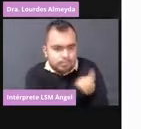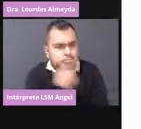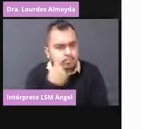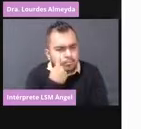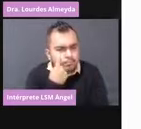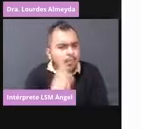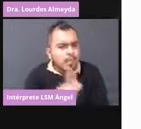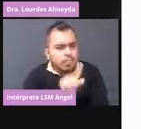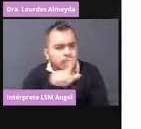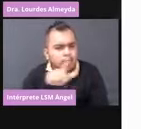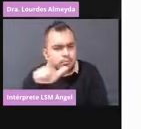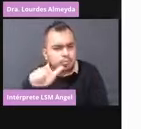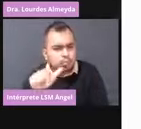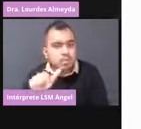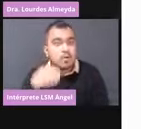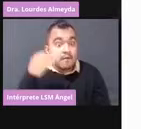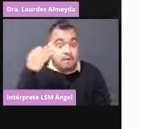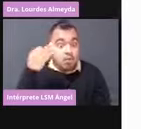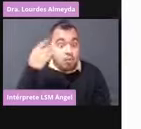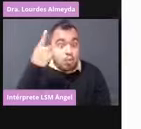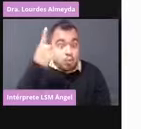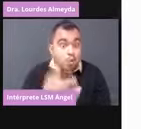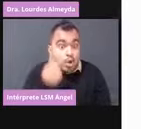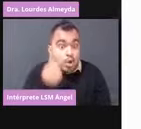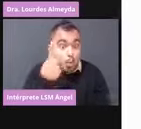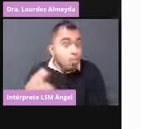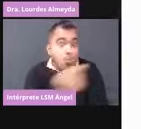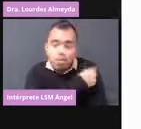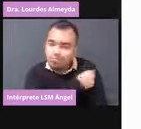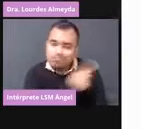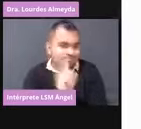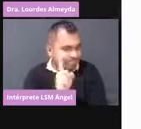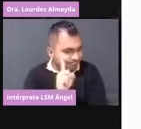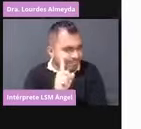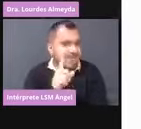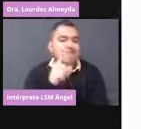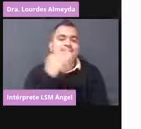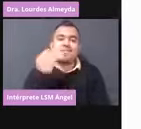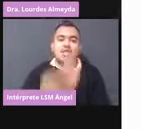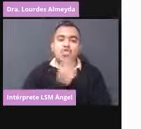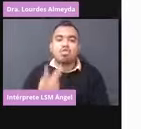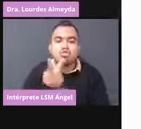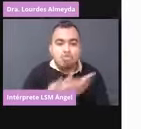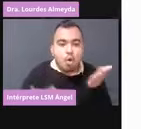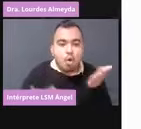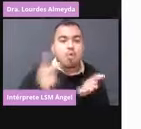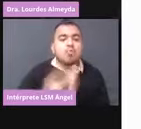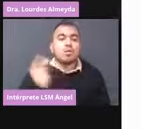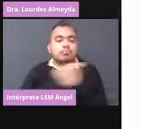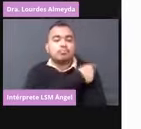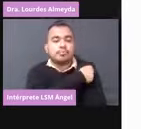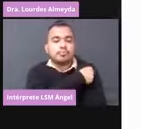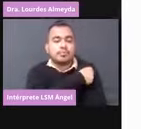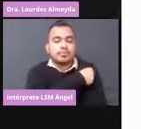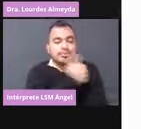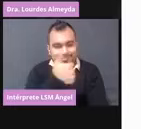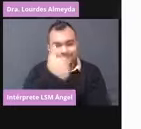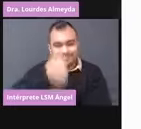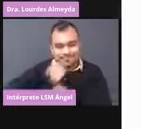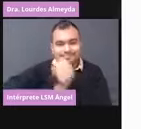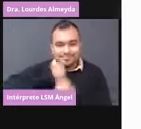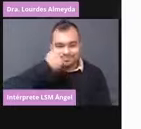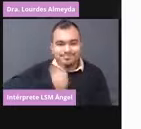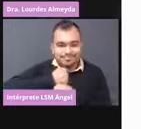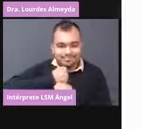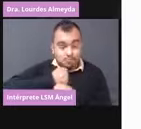suficiente una dosis, que eran suficientes dos dosis y que la otra se ponía a los seis años. Es por eso,